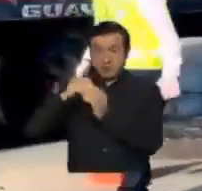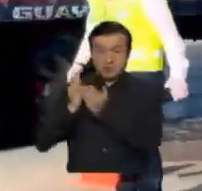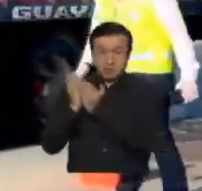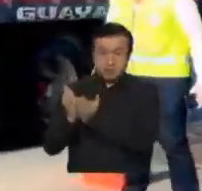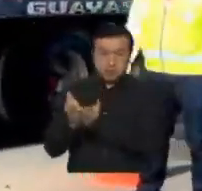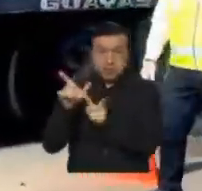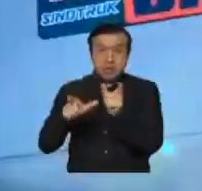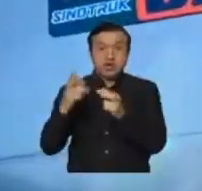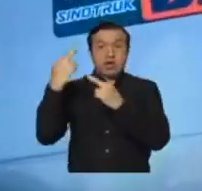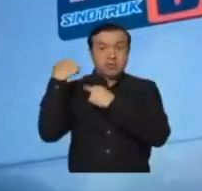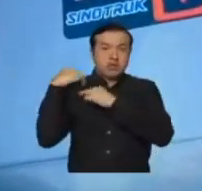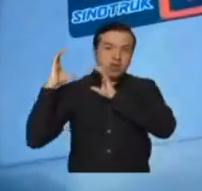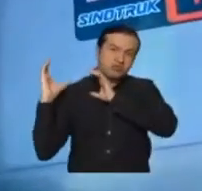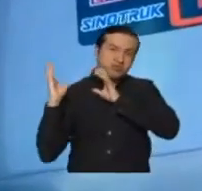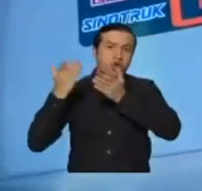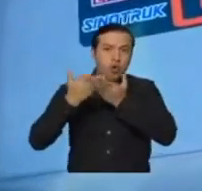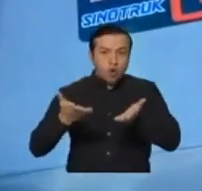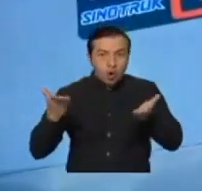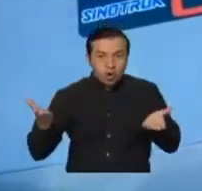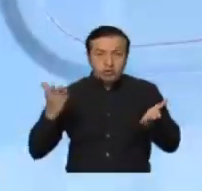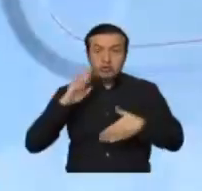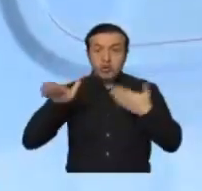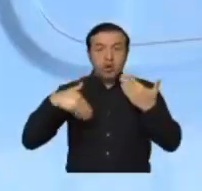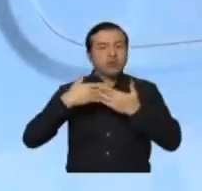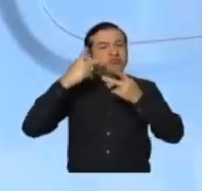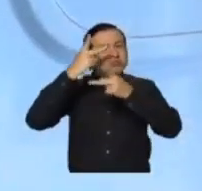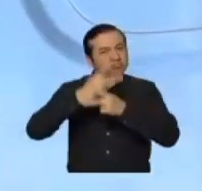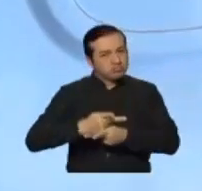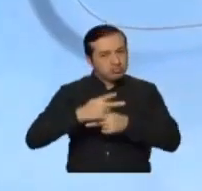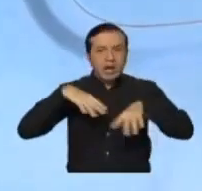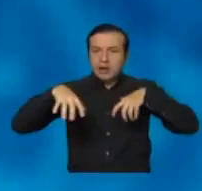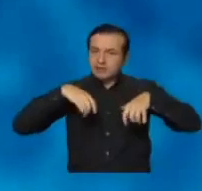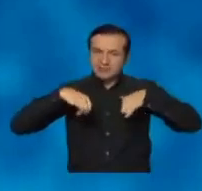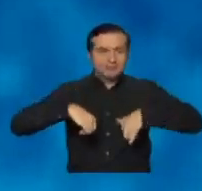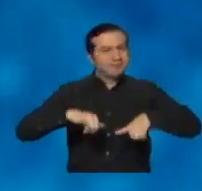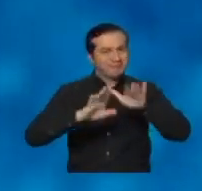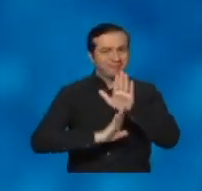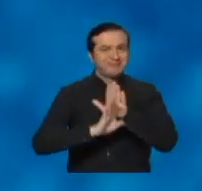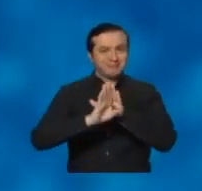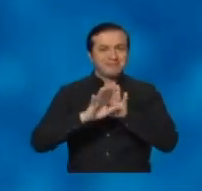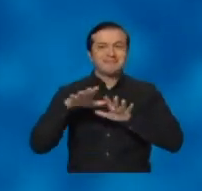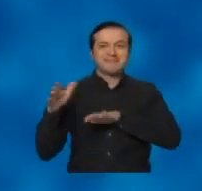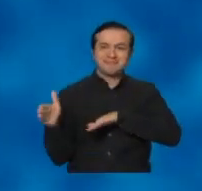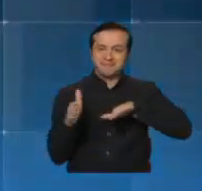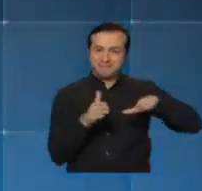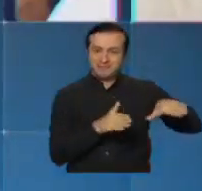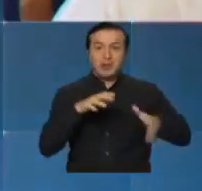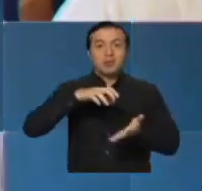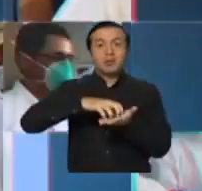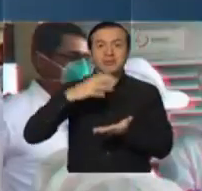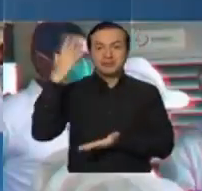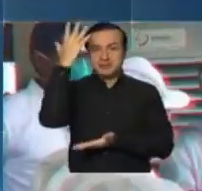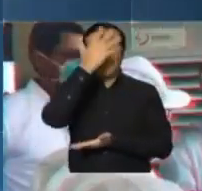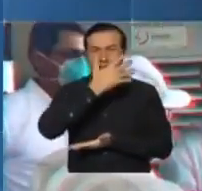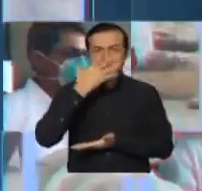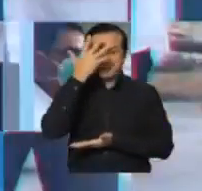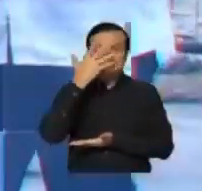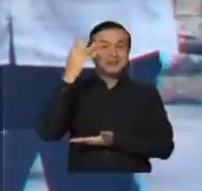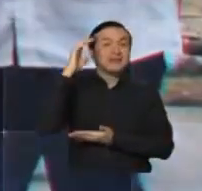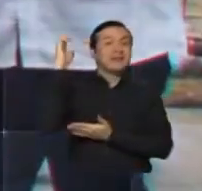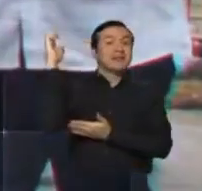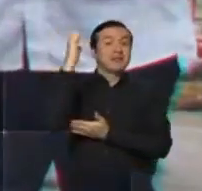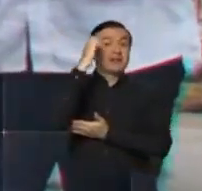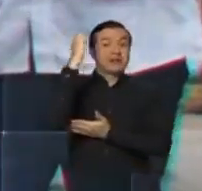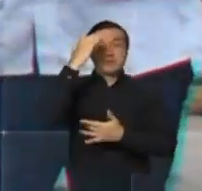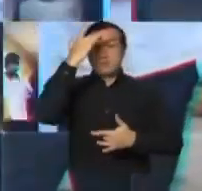estibadores y así poder mantener siempre creciendo esta actividad. Esmeraldas. En el marco de la emergencia sanitaria,